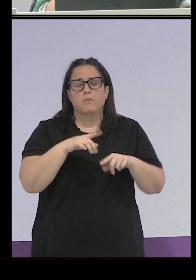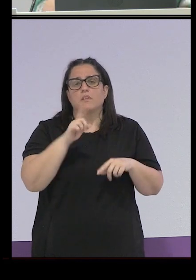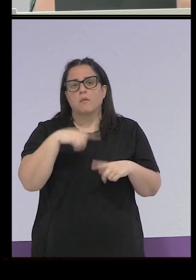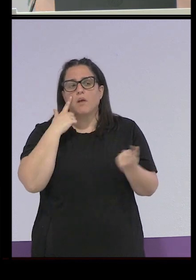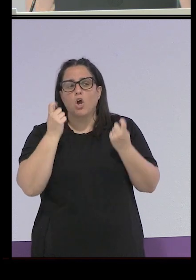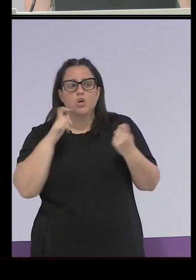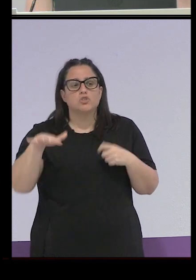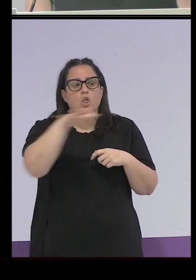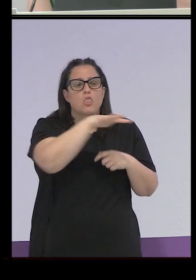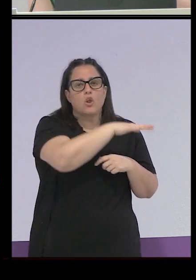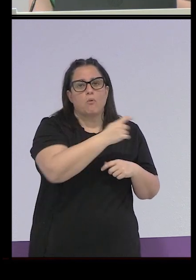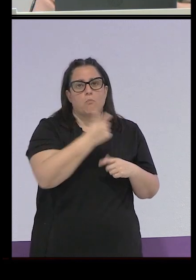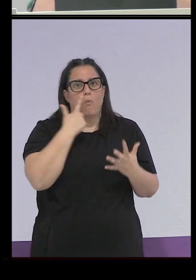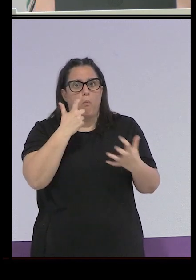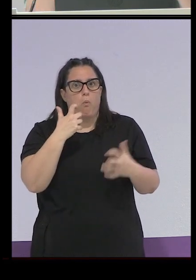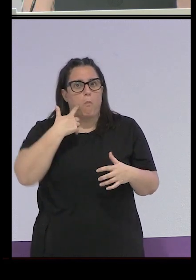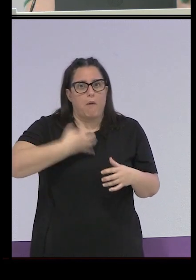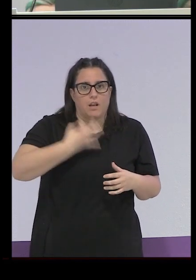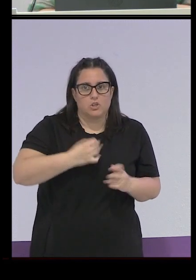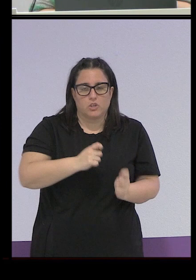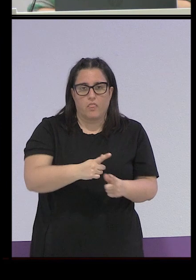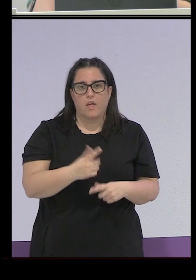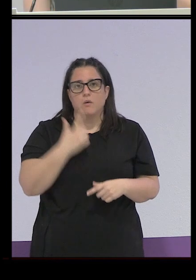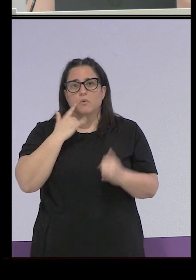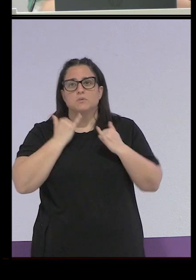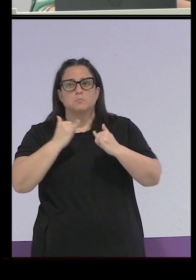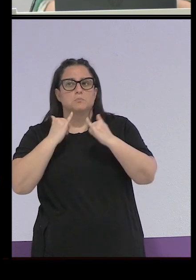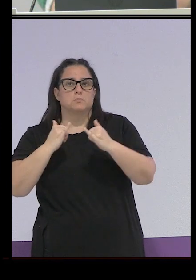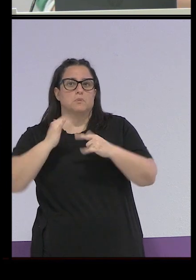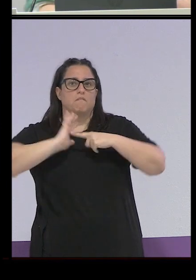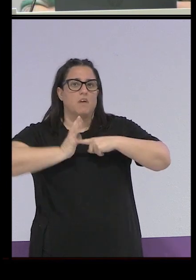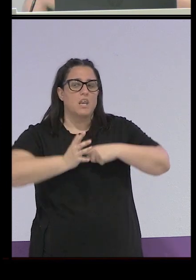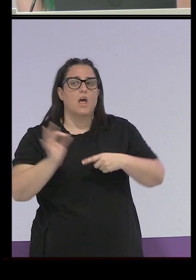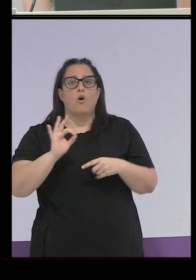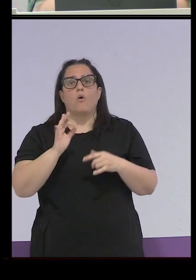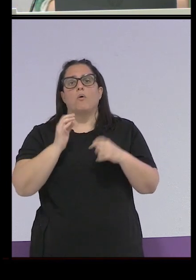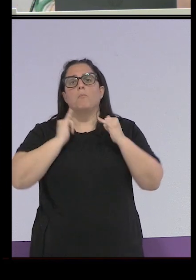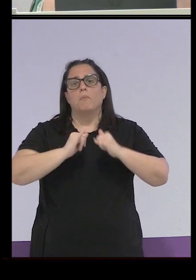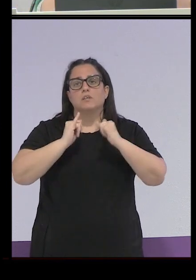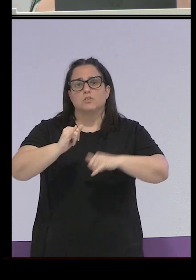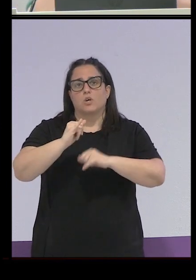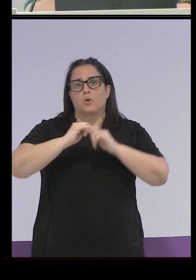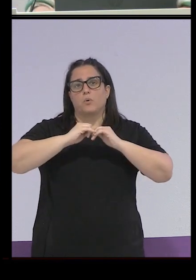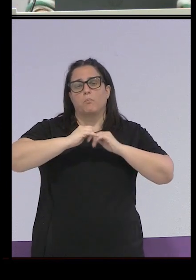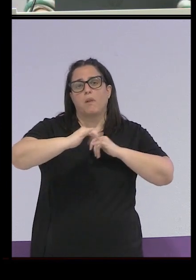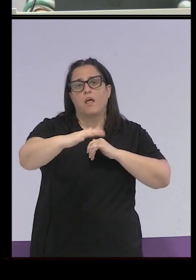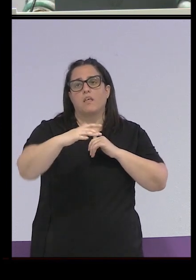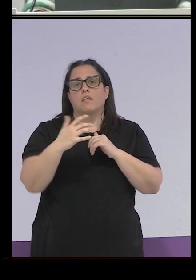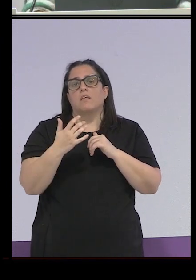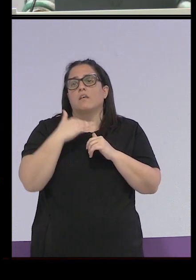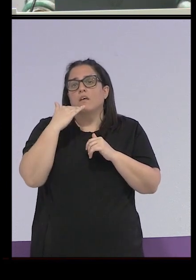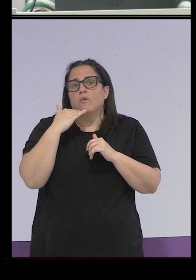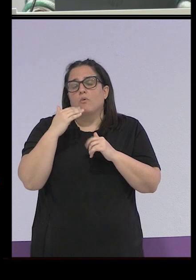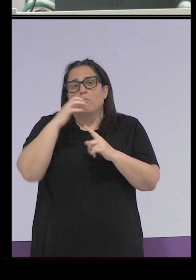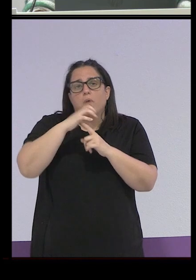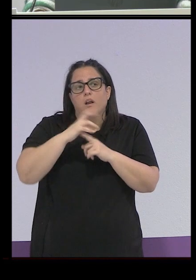peligrosas y rojas como ellas decían paseaban por las ferias paseaban por las playas paseaban por los parques por si encontraban